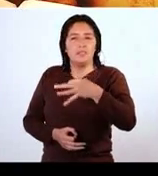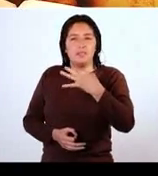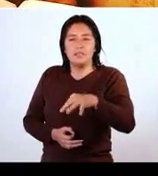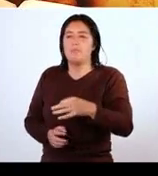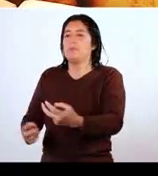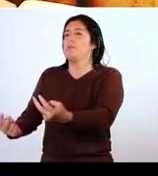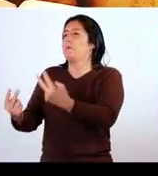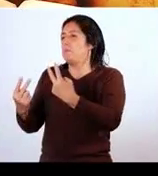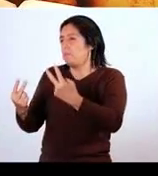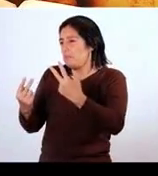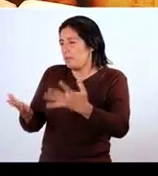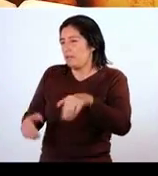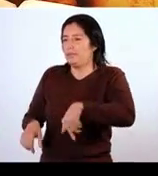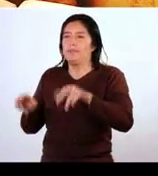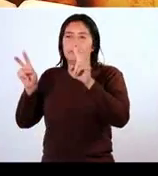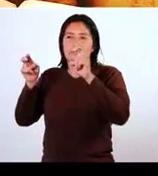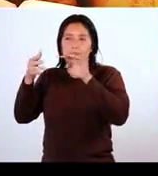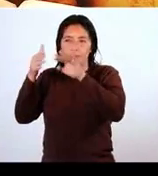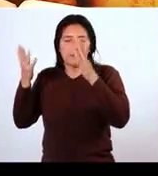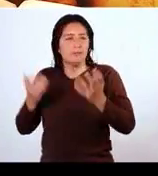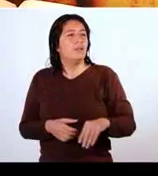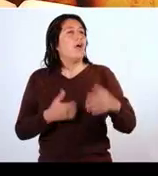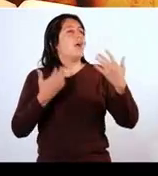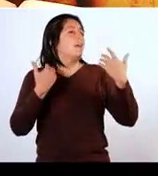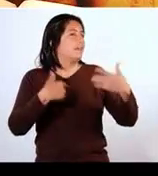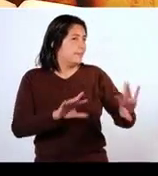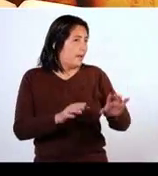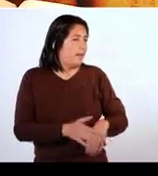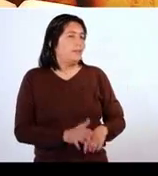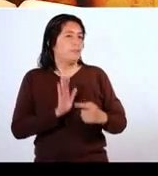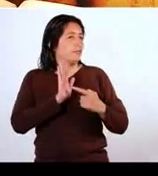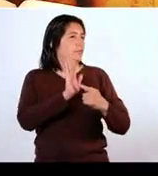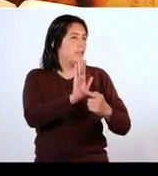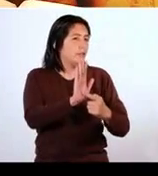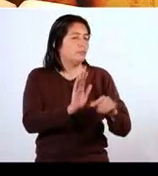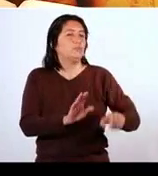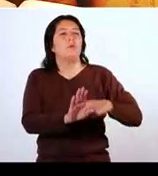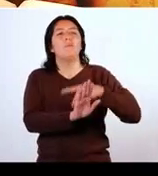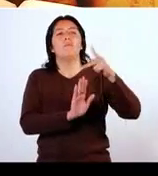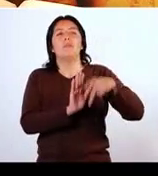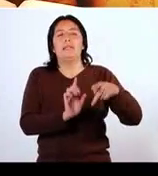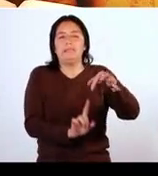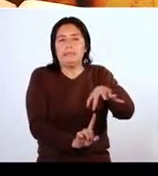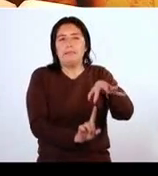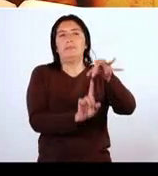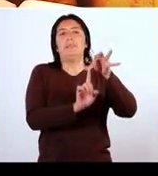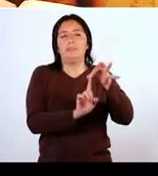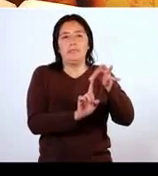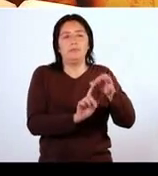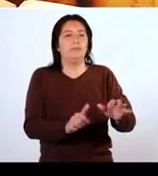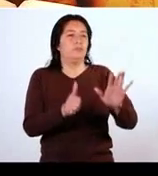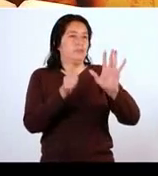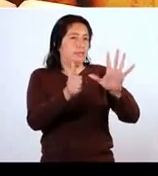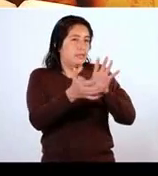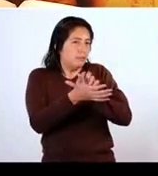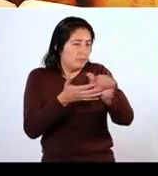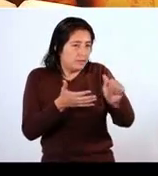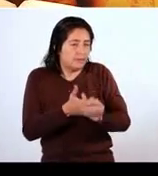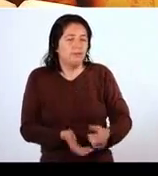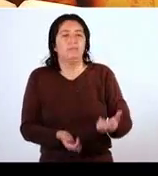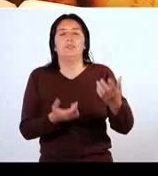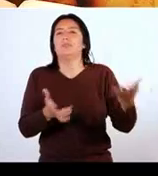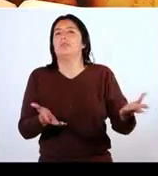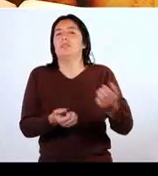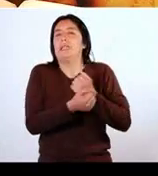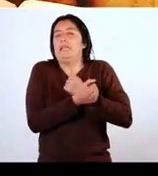están siempre en la sintonía de Sin Barreras. Ya les presentaremos prontito un programa especial por nuestros seis meses que